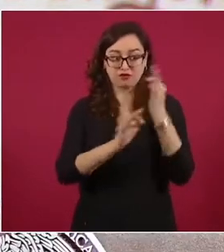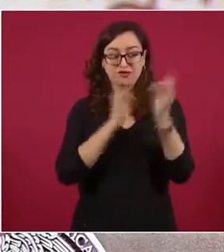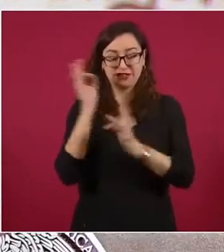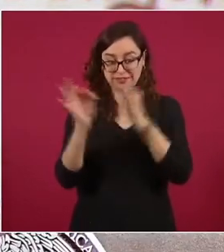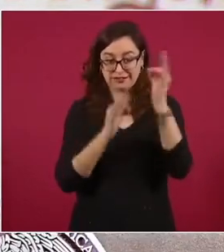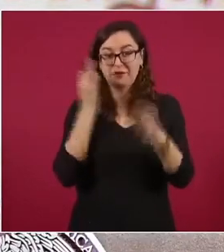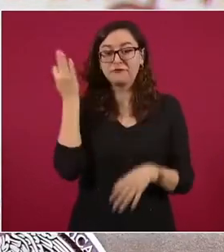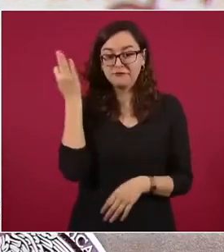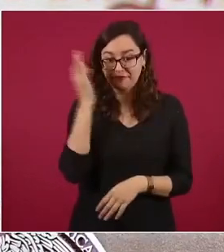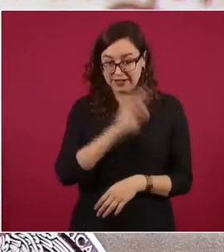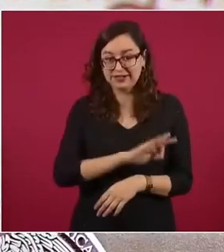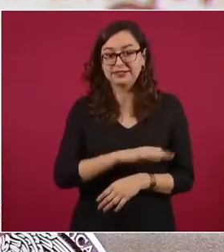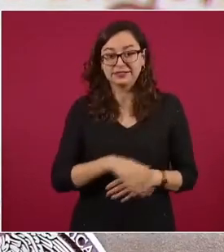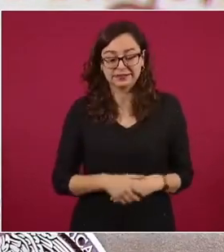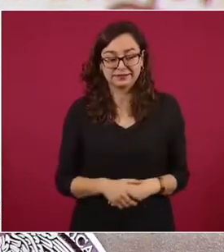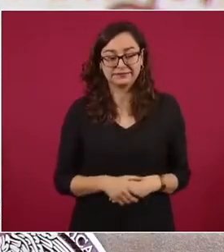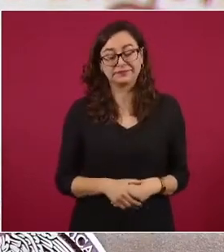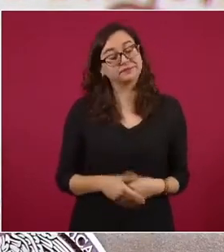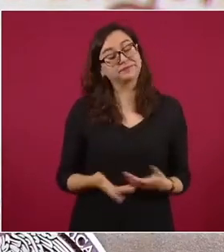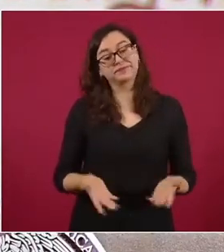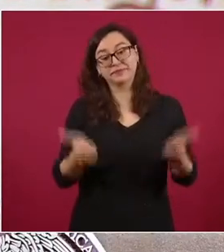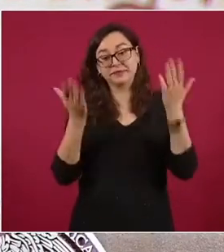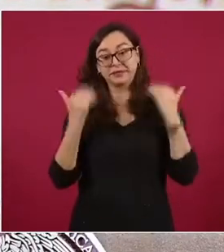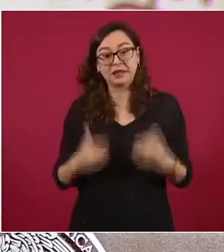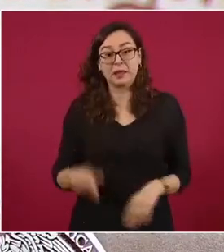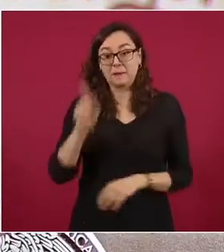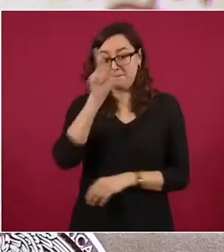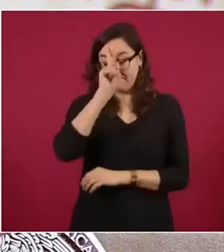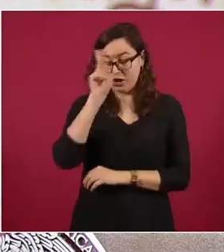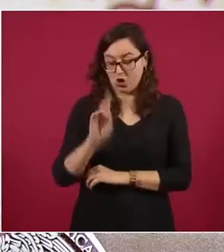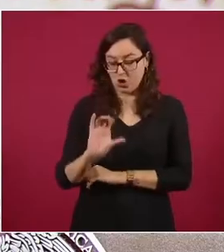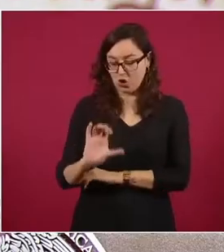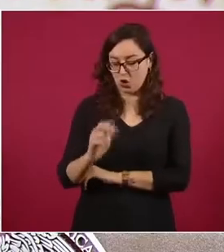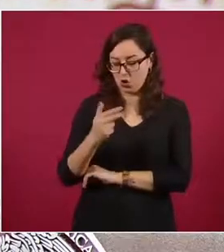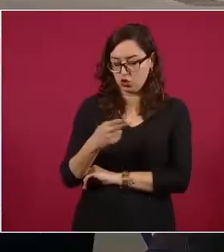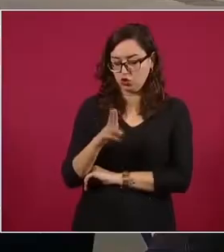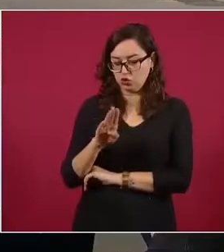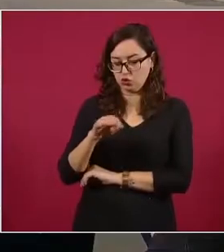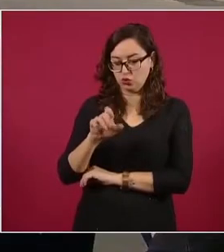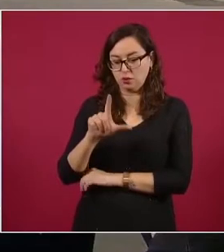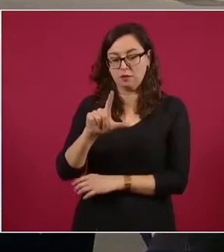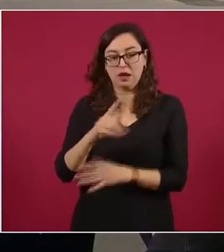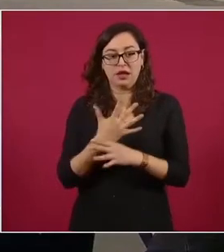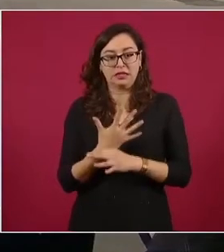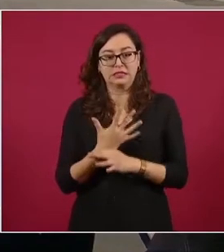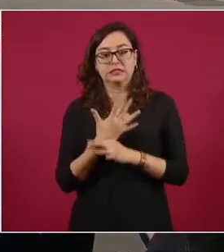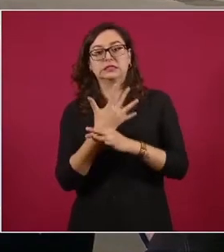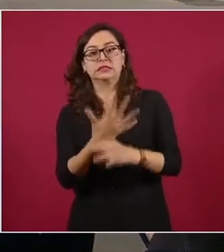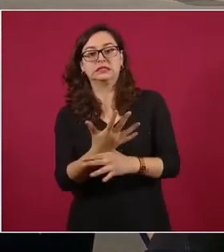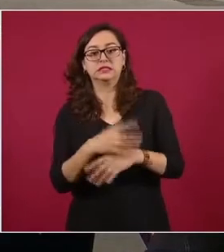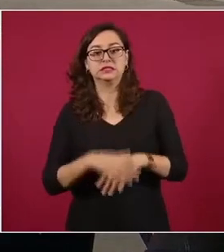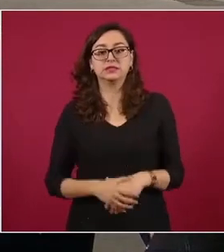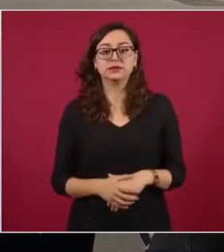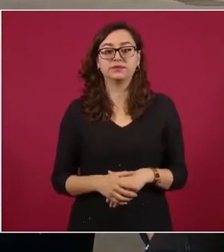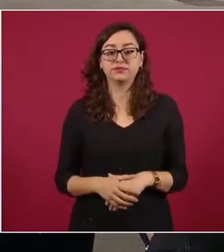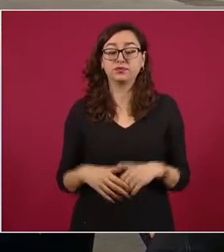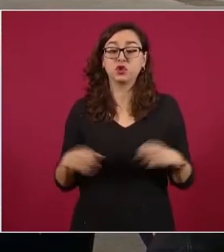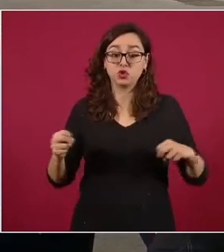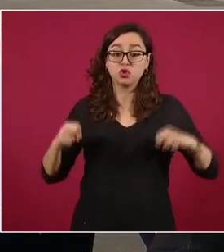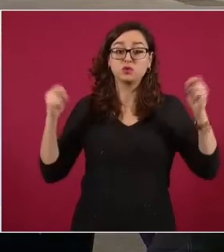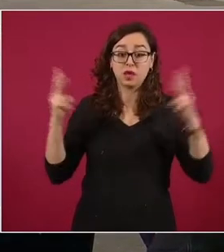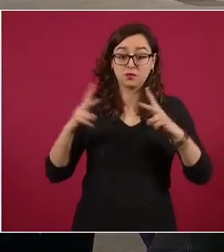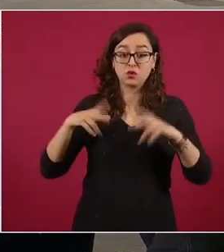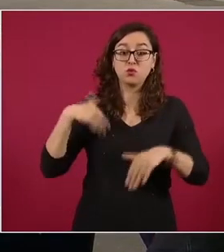fue Chumel Torres, quien comentó el video con un Nos vemos en Venezuela del Norte.